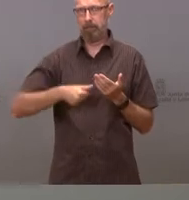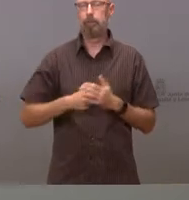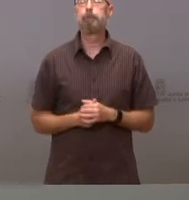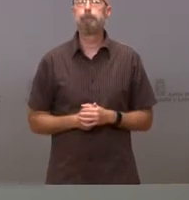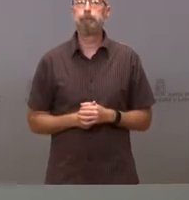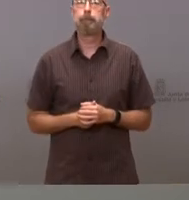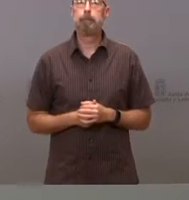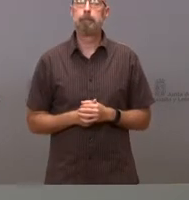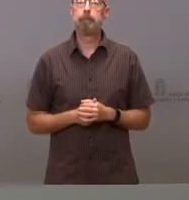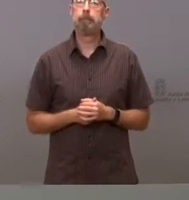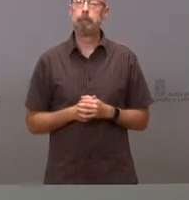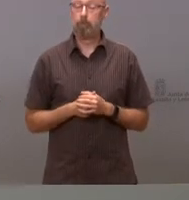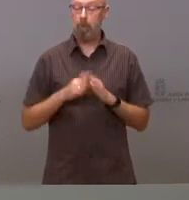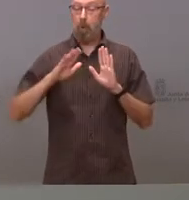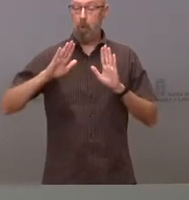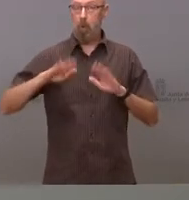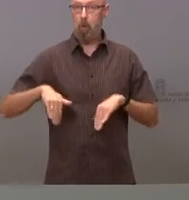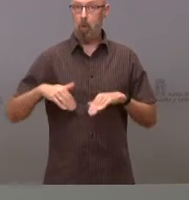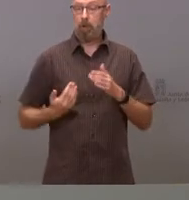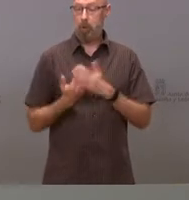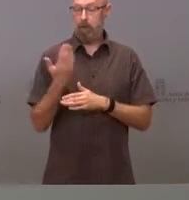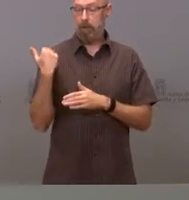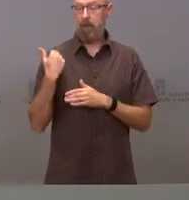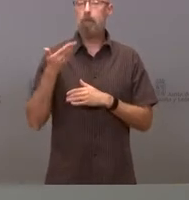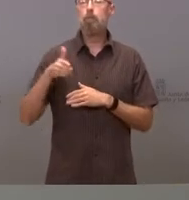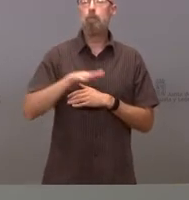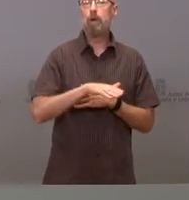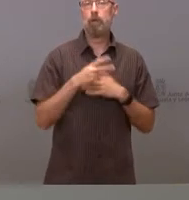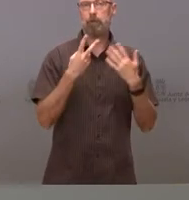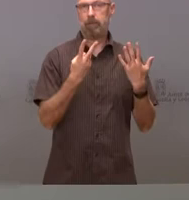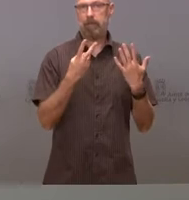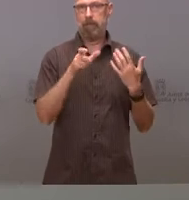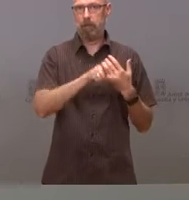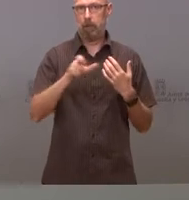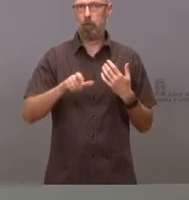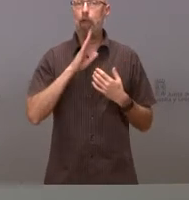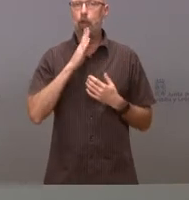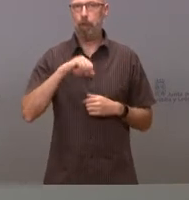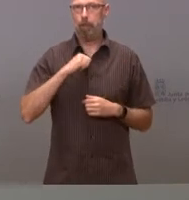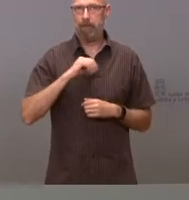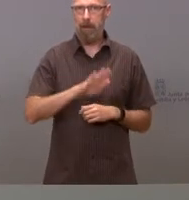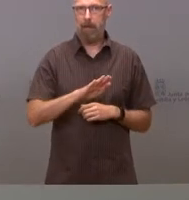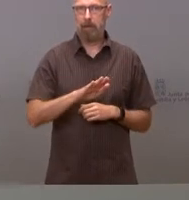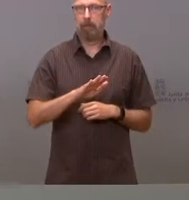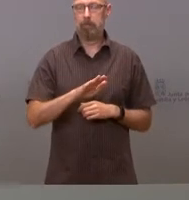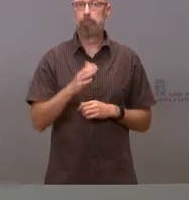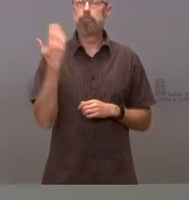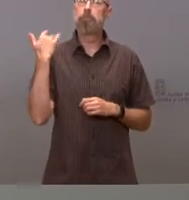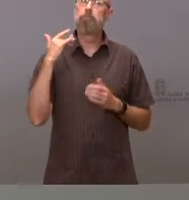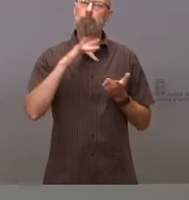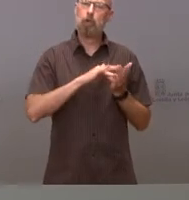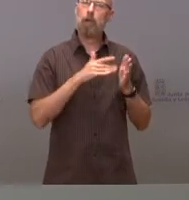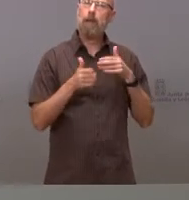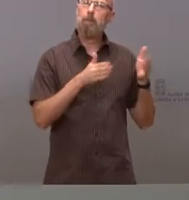En las últimas 24 horas han fallecido siete personas en nuestros hospitales. El 30 de marzo tuvimos 74